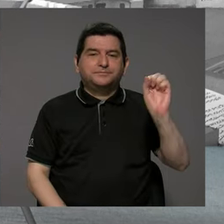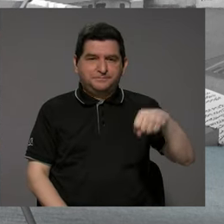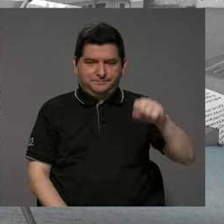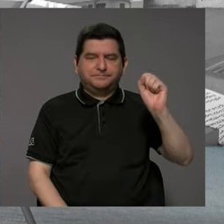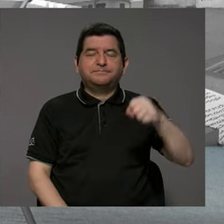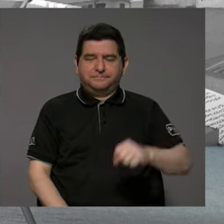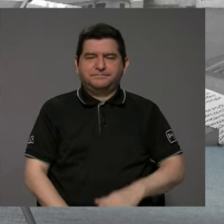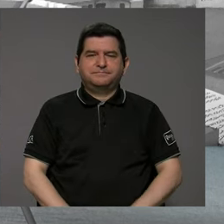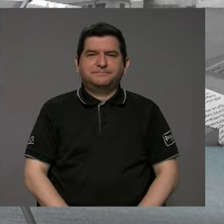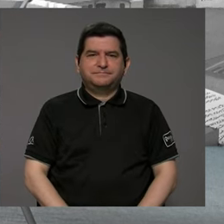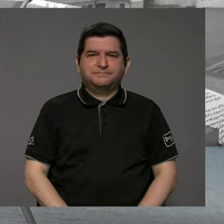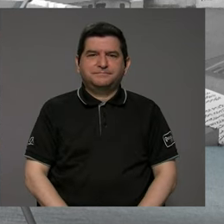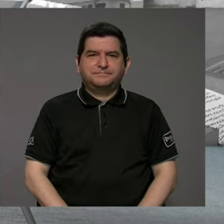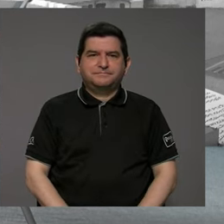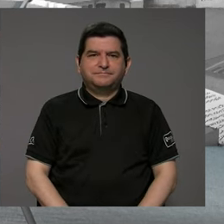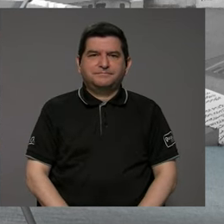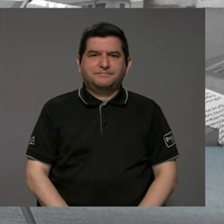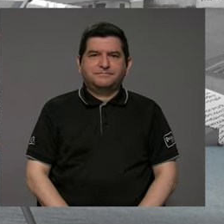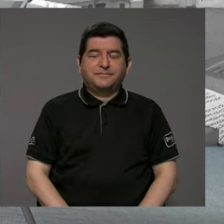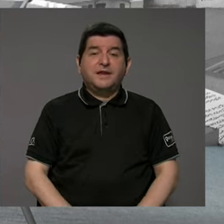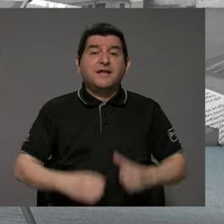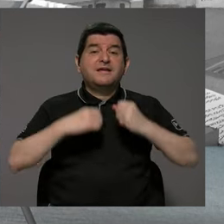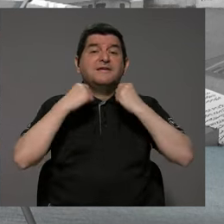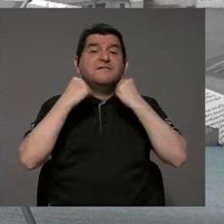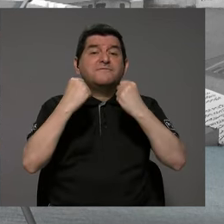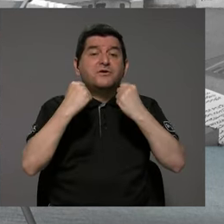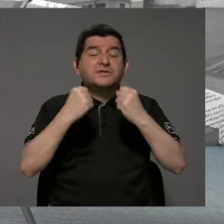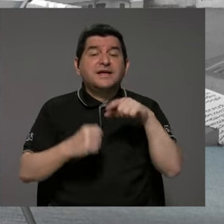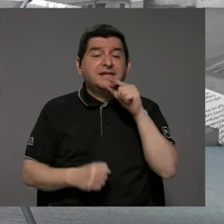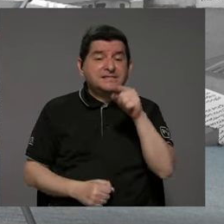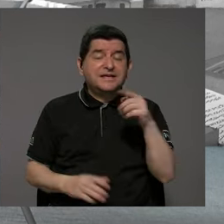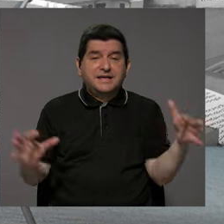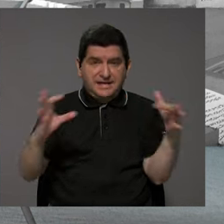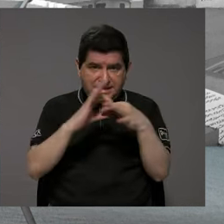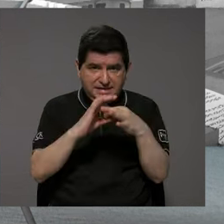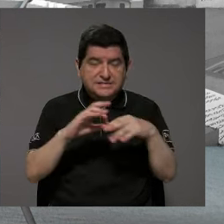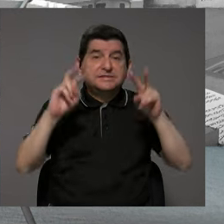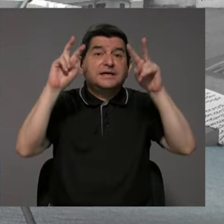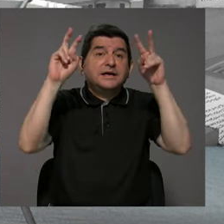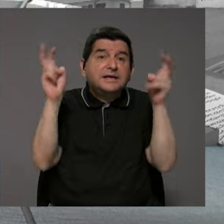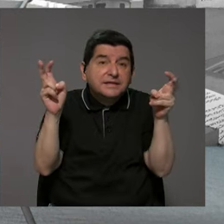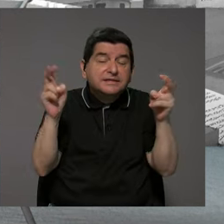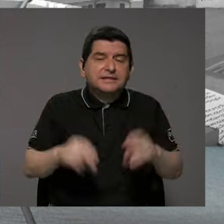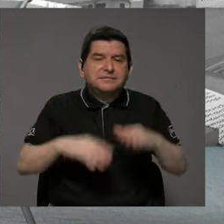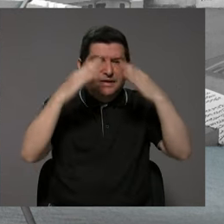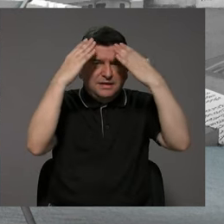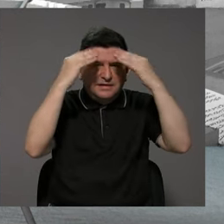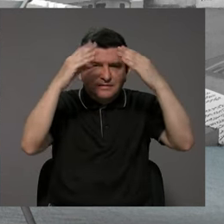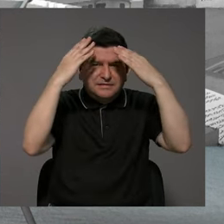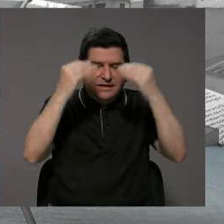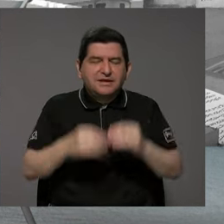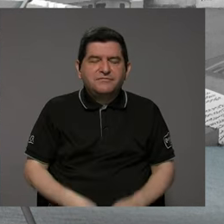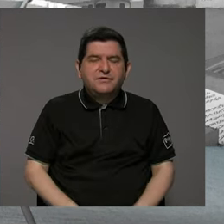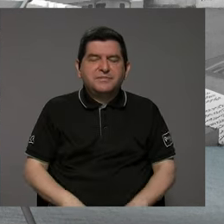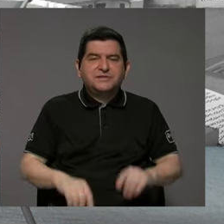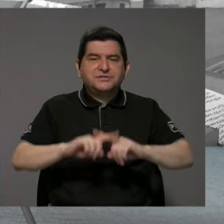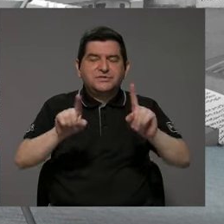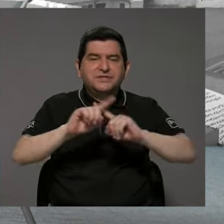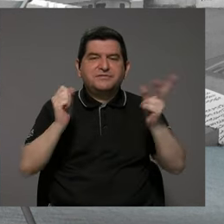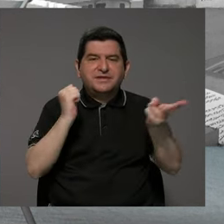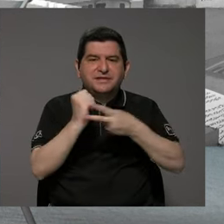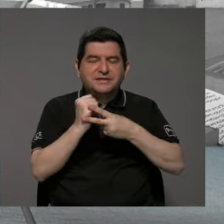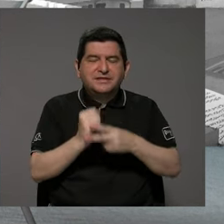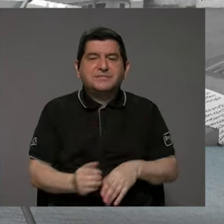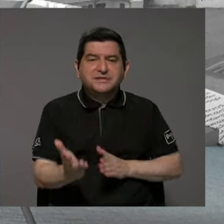coordinación, por un lado, ¿verdad? Y fortalecerla. Y sobre todo, también hay un tema, inclusive, de la información que está disponible muchas veces,